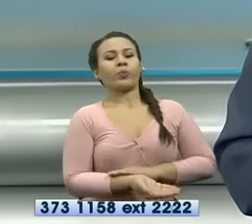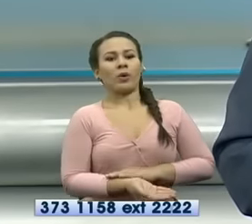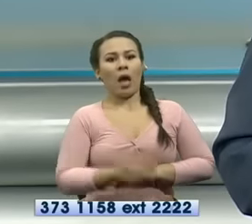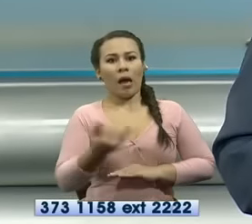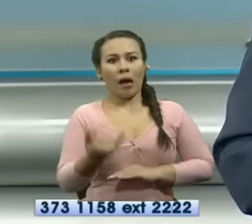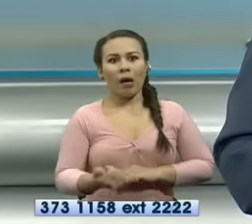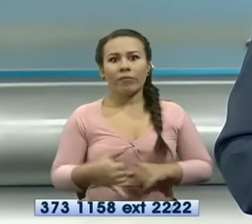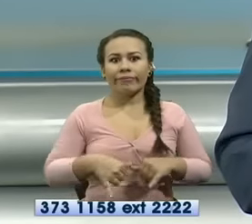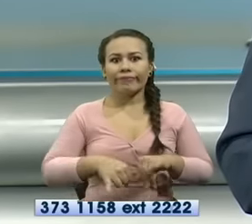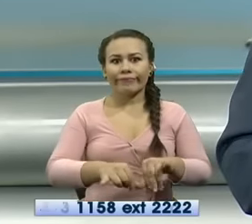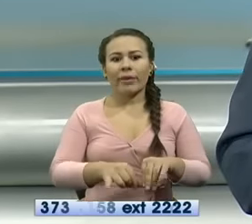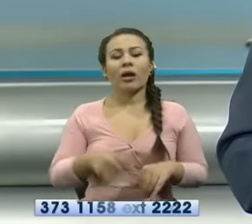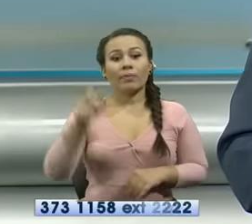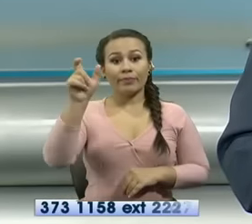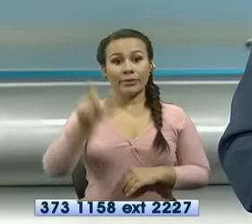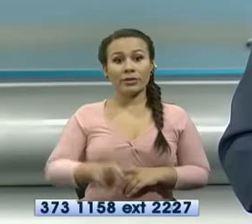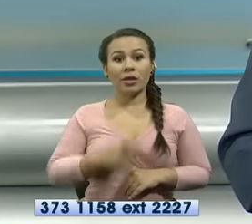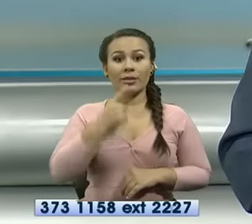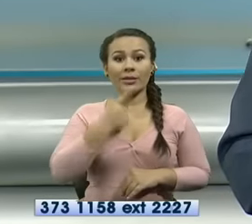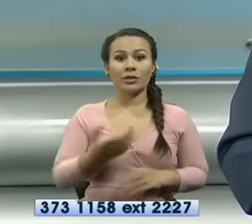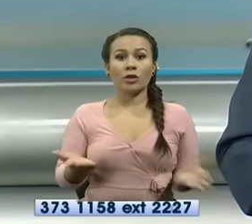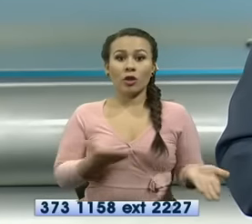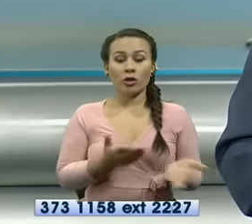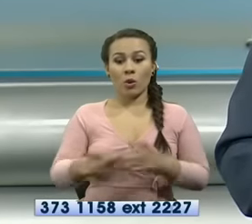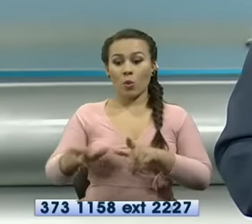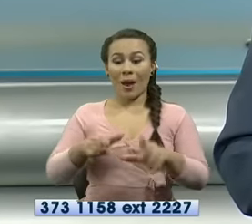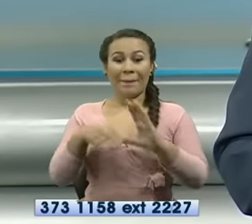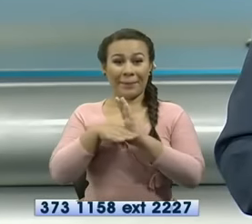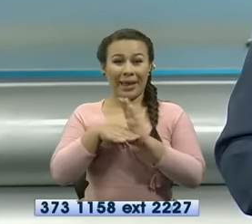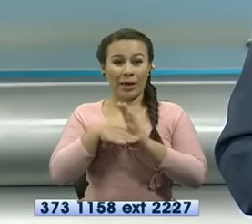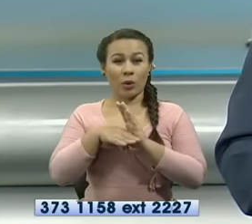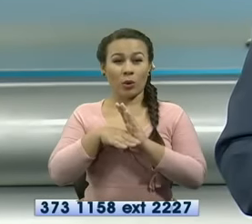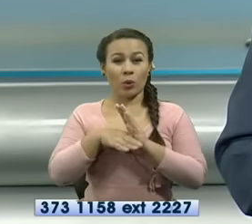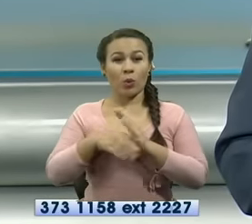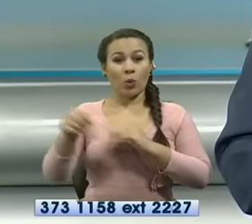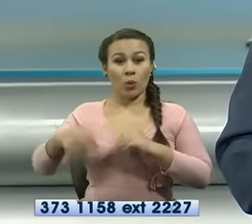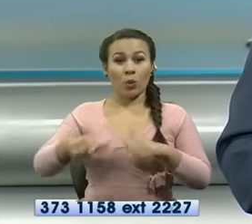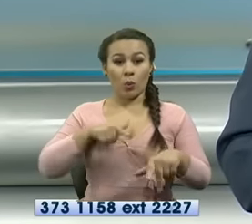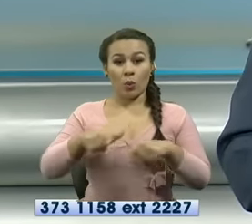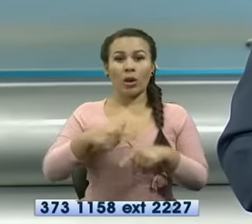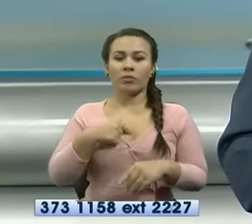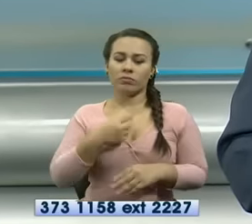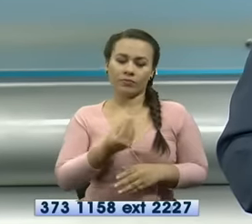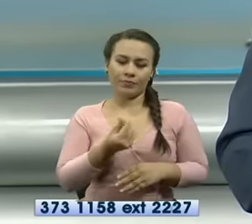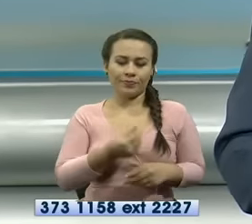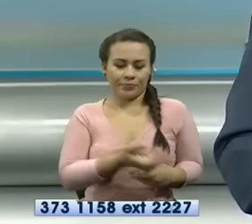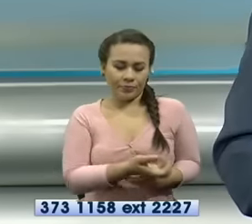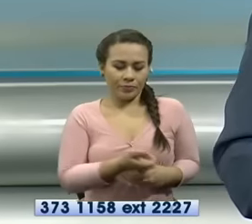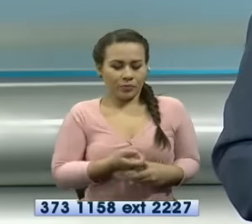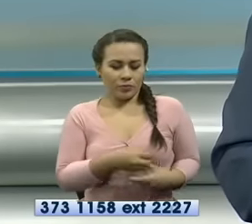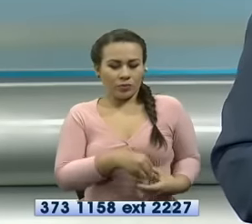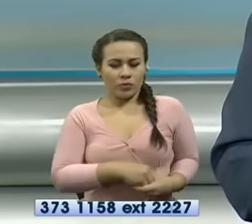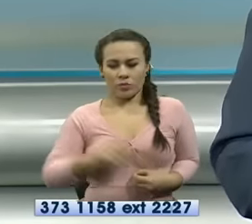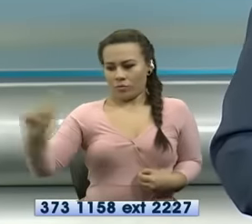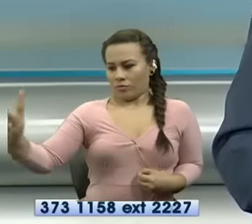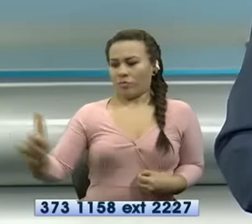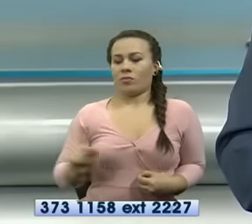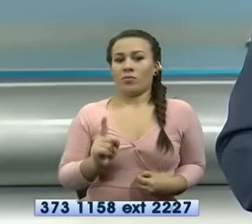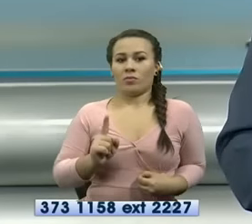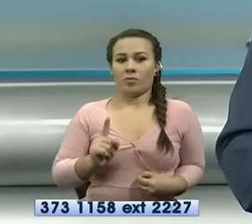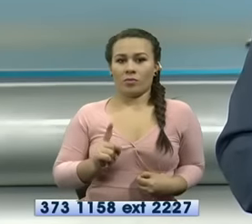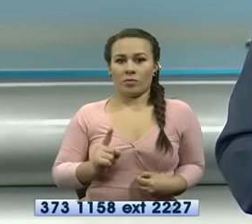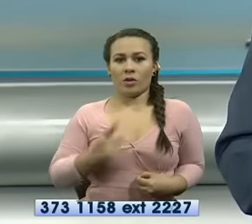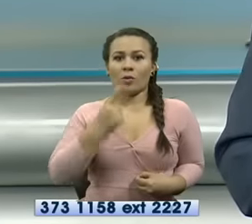hay el afectado dice que salió de una cooperativa de ahorros de la localidad retirando dinero y fue interceptado